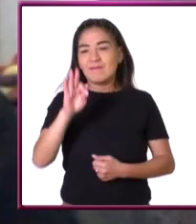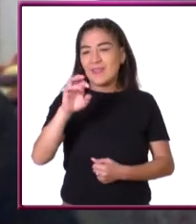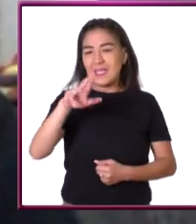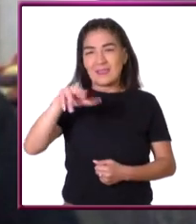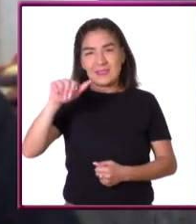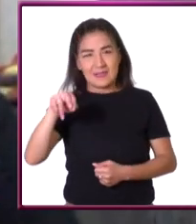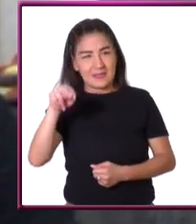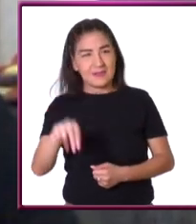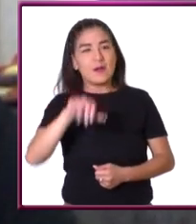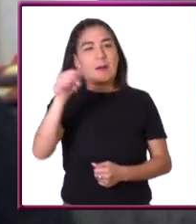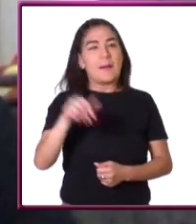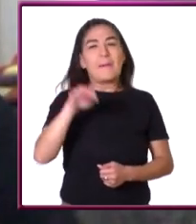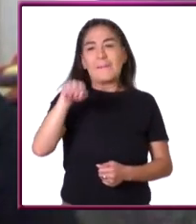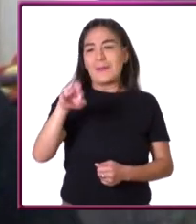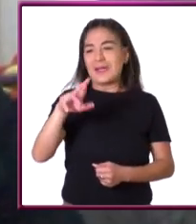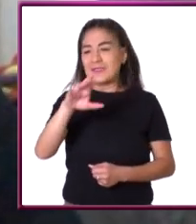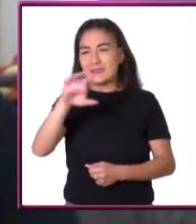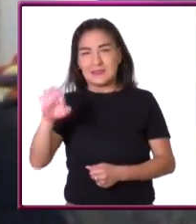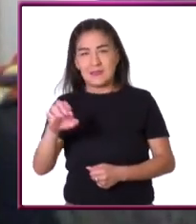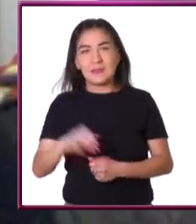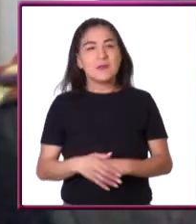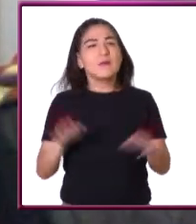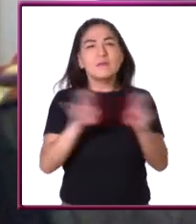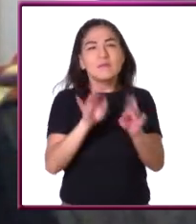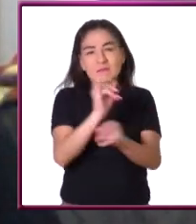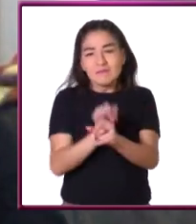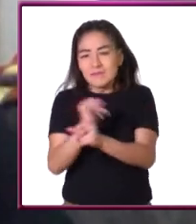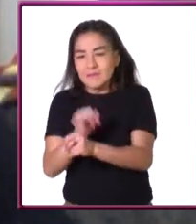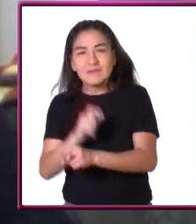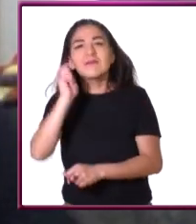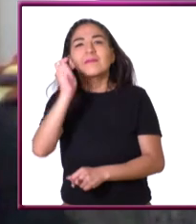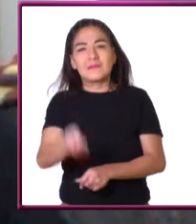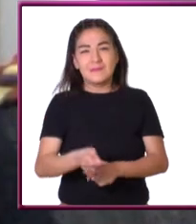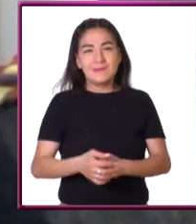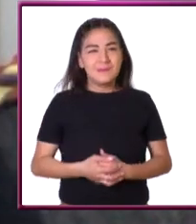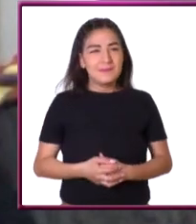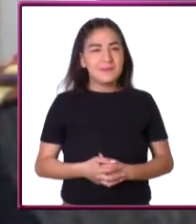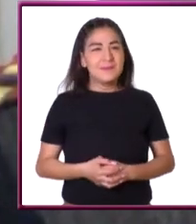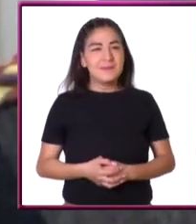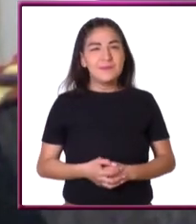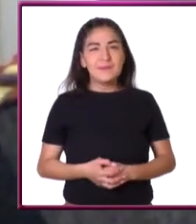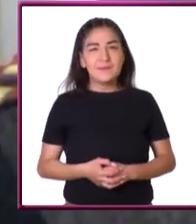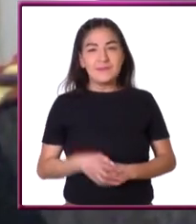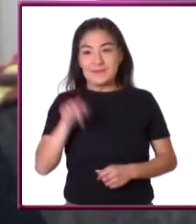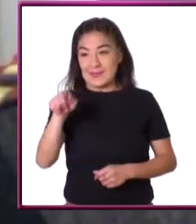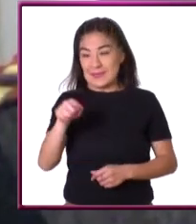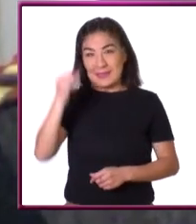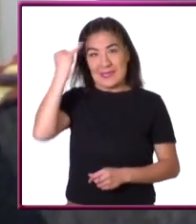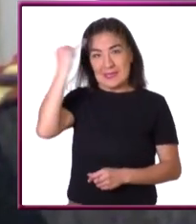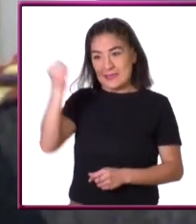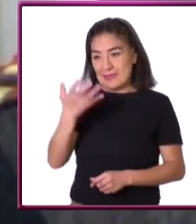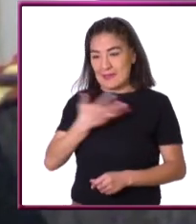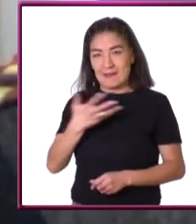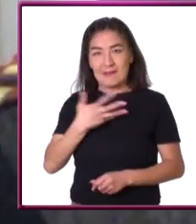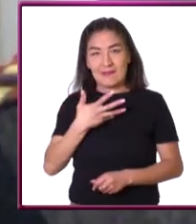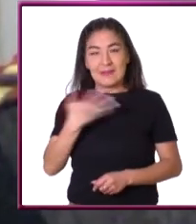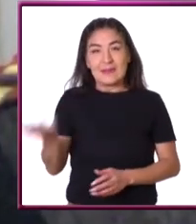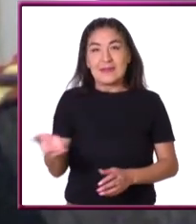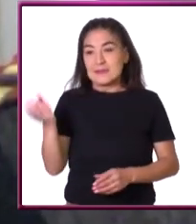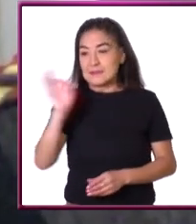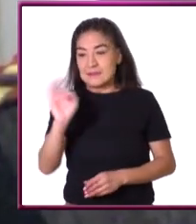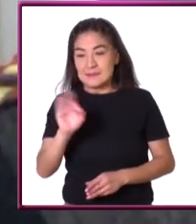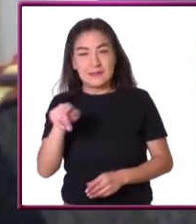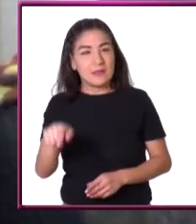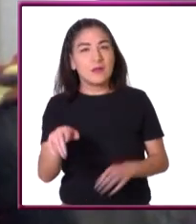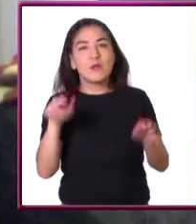de Fermat otra de Mersen que precisamente es lo que están tratando de hacer. si esa que tienen posibles